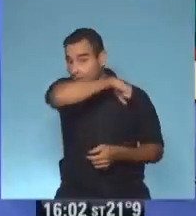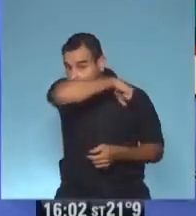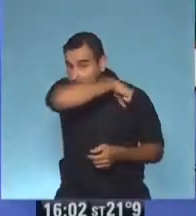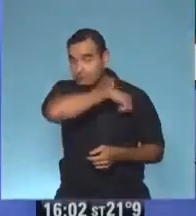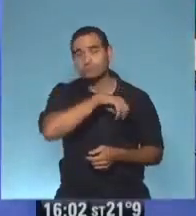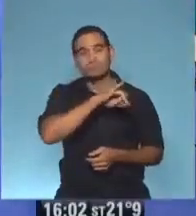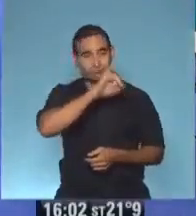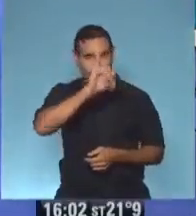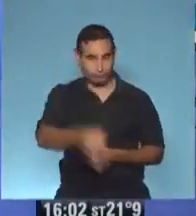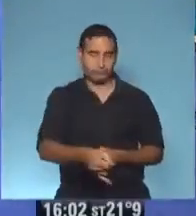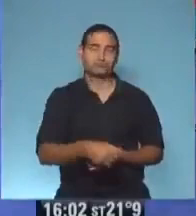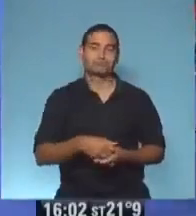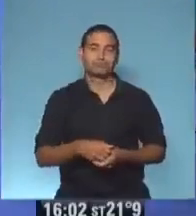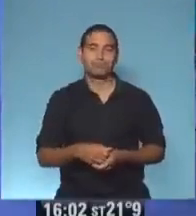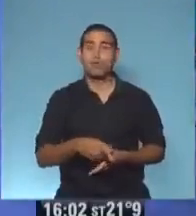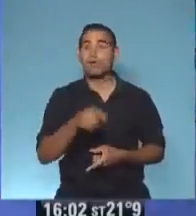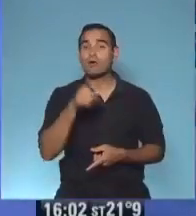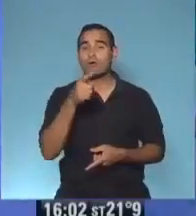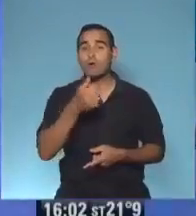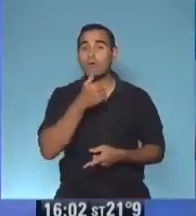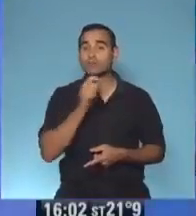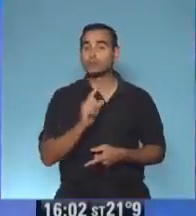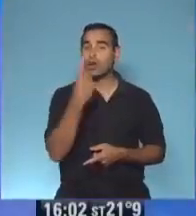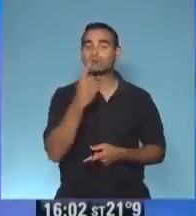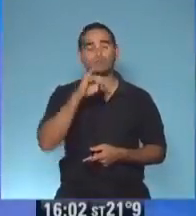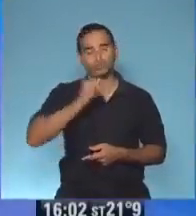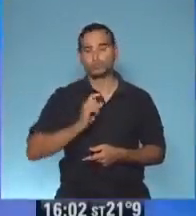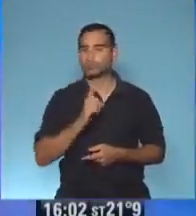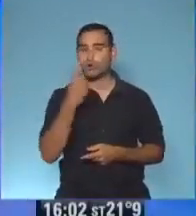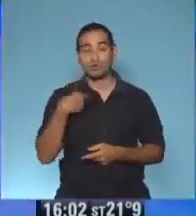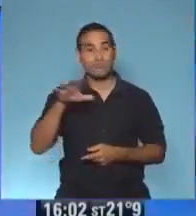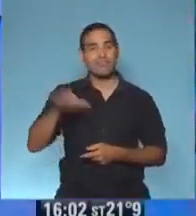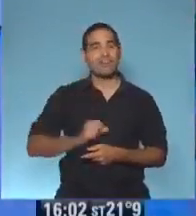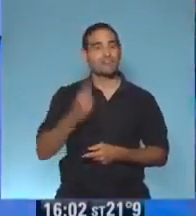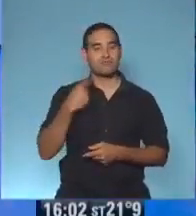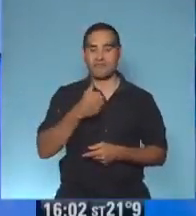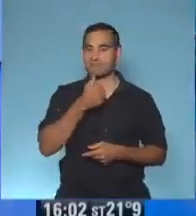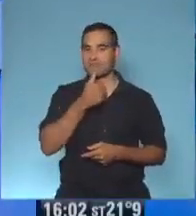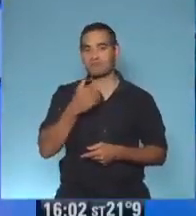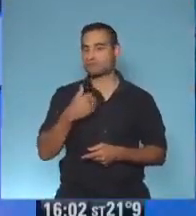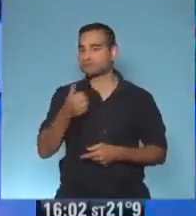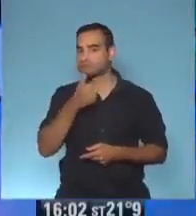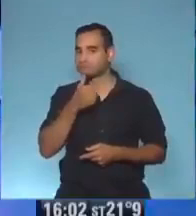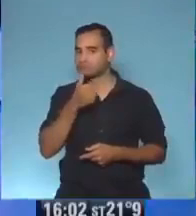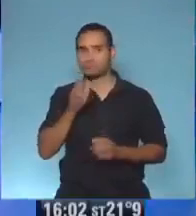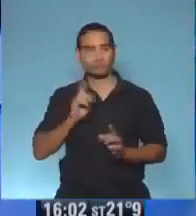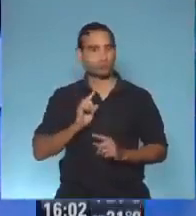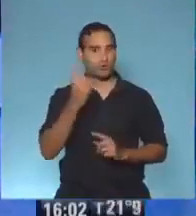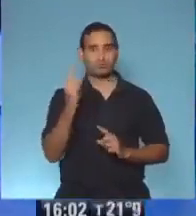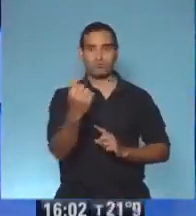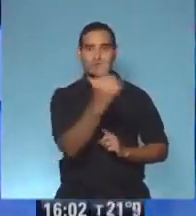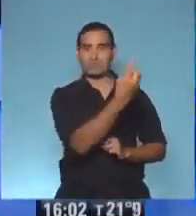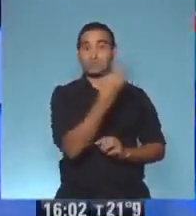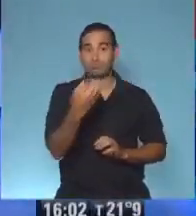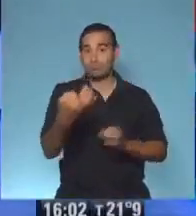codo? Por supuesto que sí. ¿Estás tomando el mate solita? Solita, me traje uno directo acá para poder tomar cada uno con su mate, ¿qué te parece?